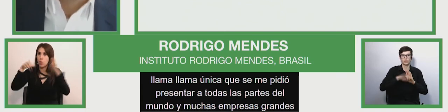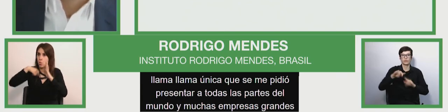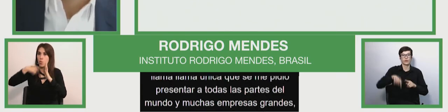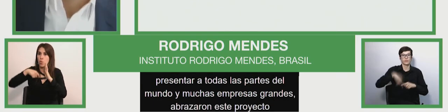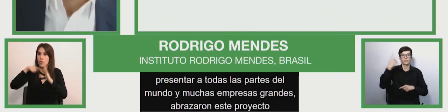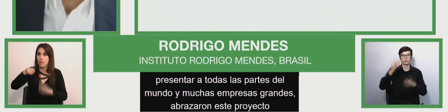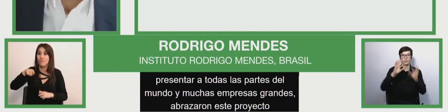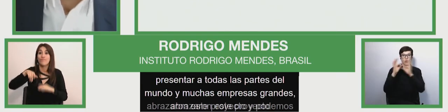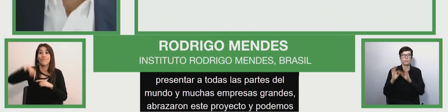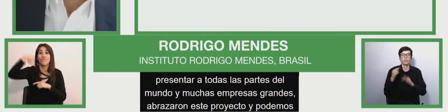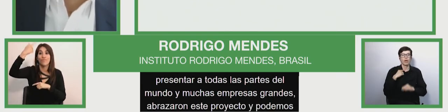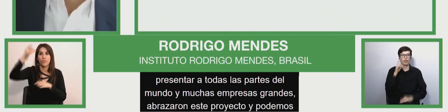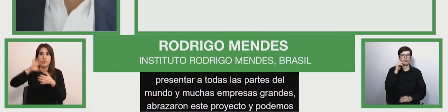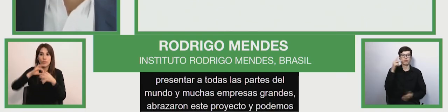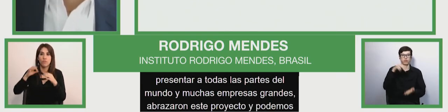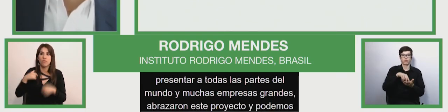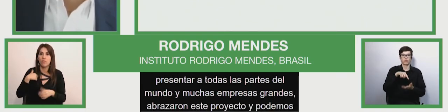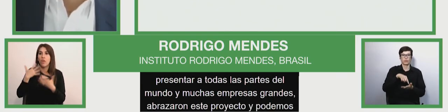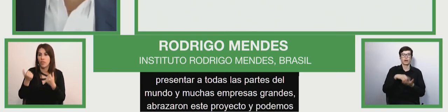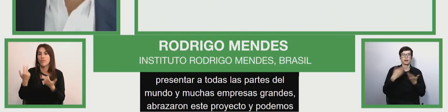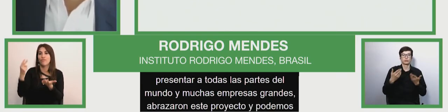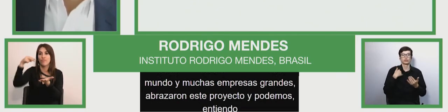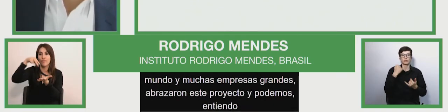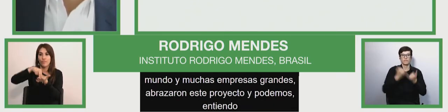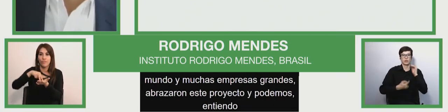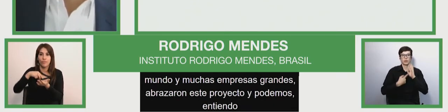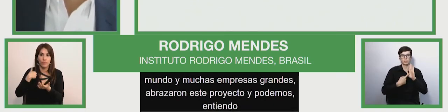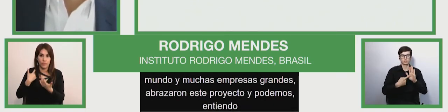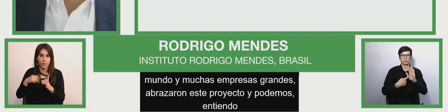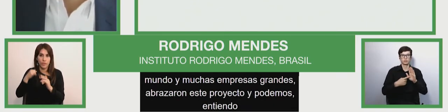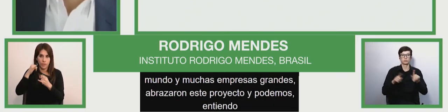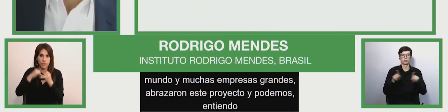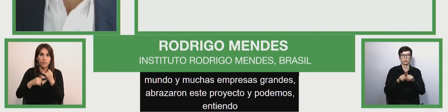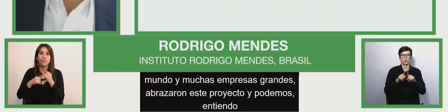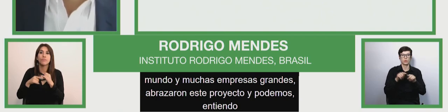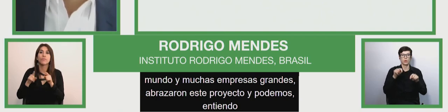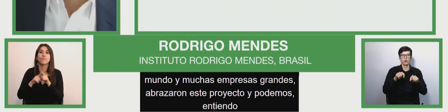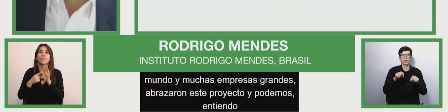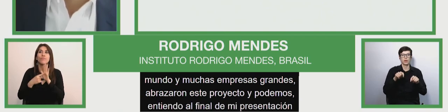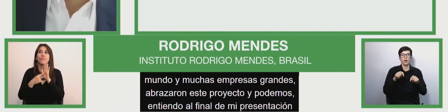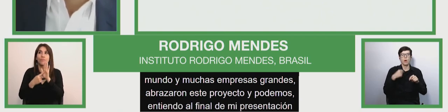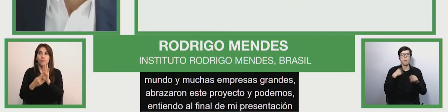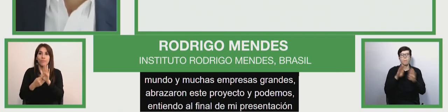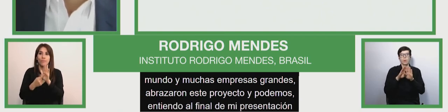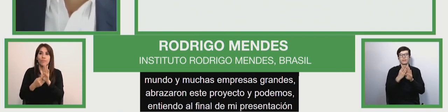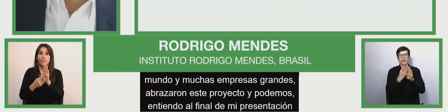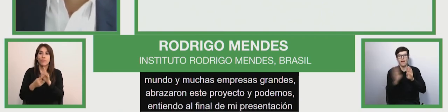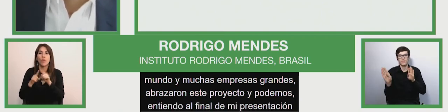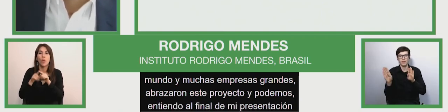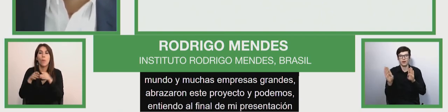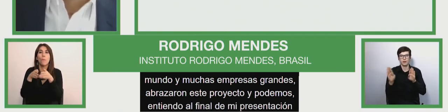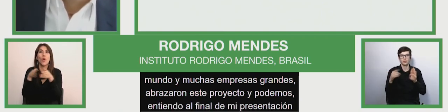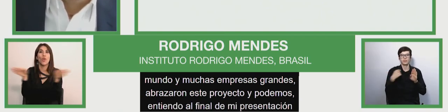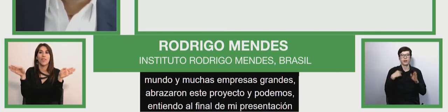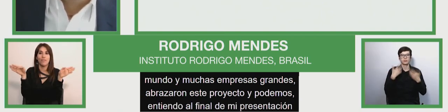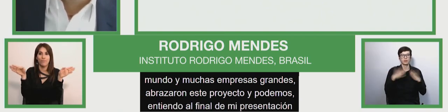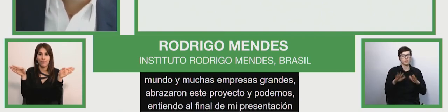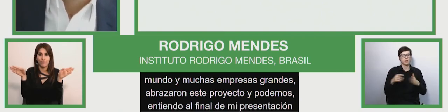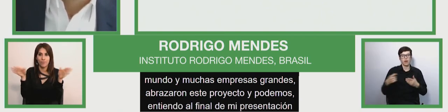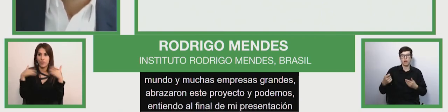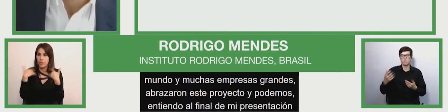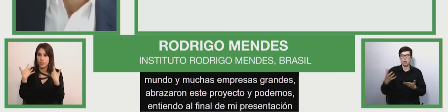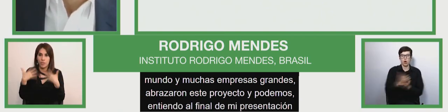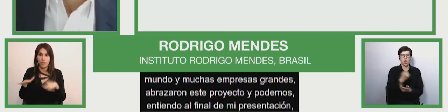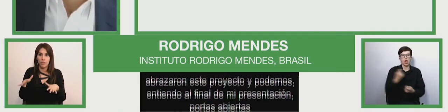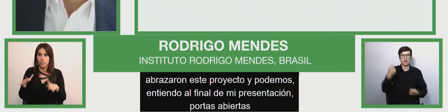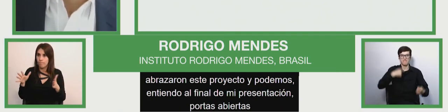yendo al final de mi presentación las puertas abiertas ha sido un financiamiento